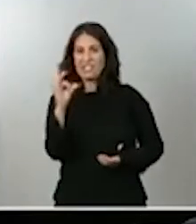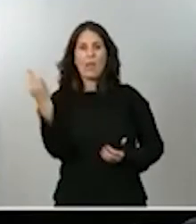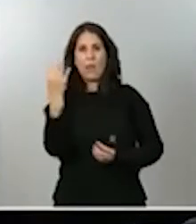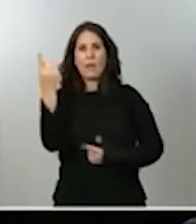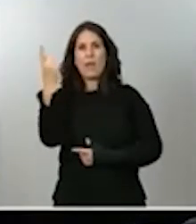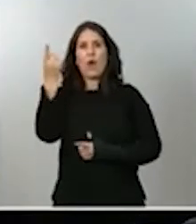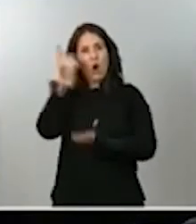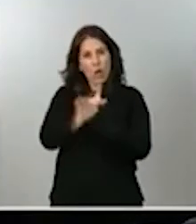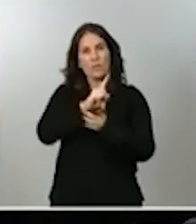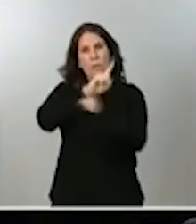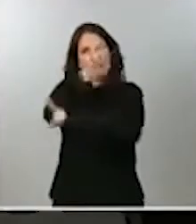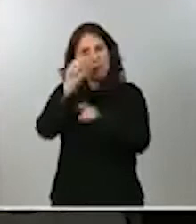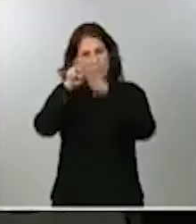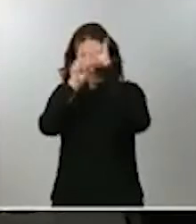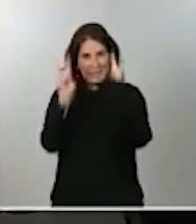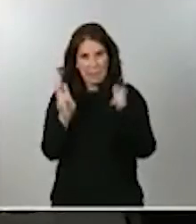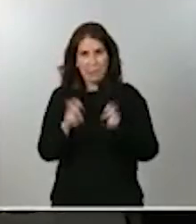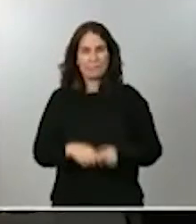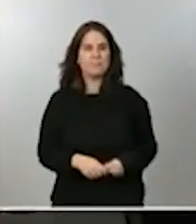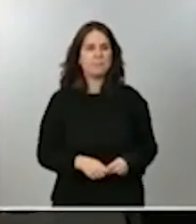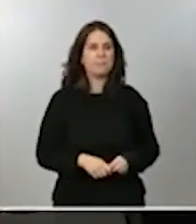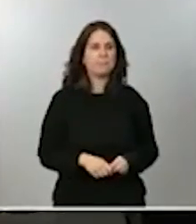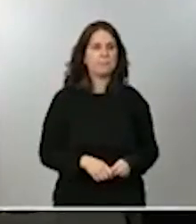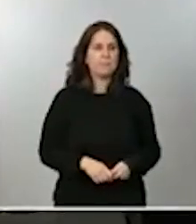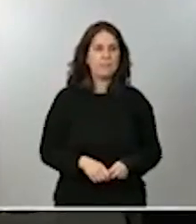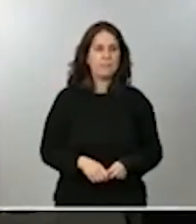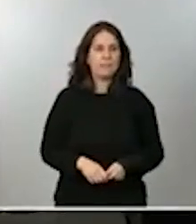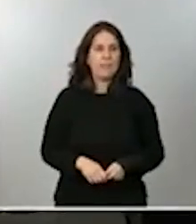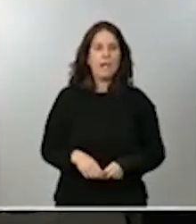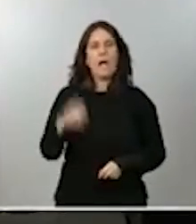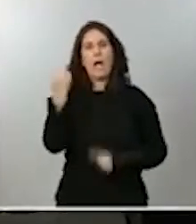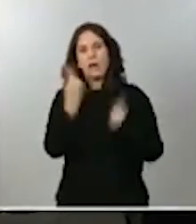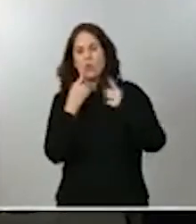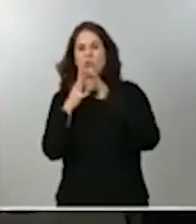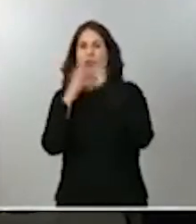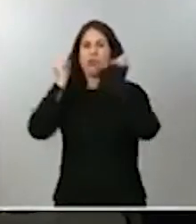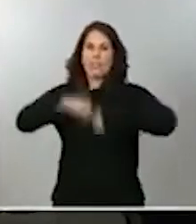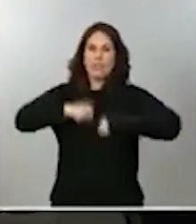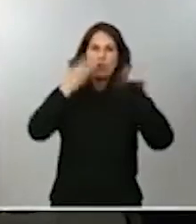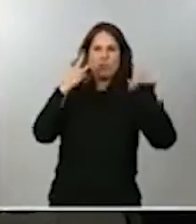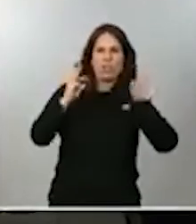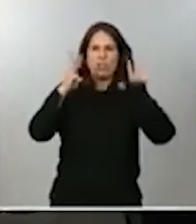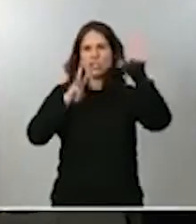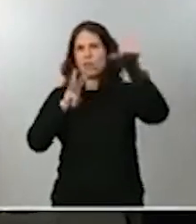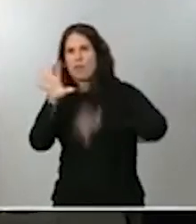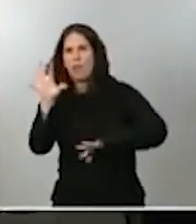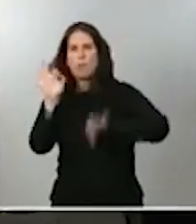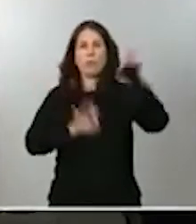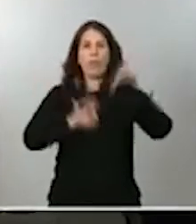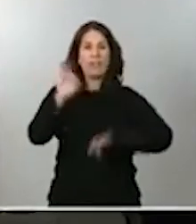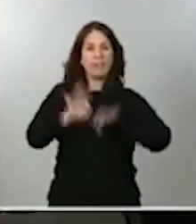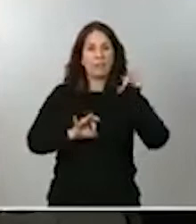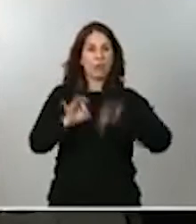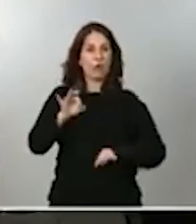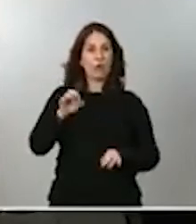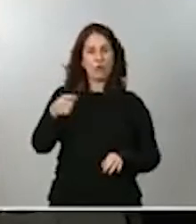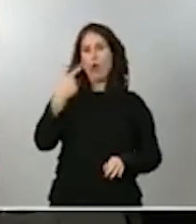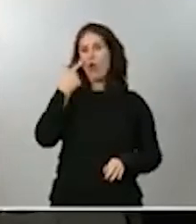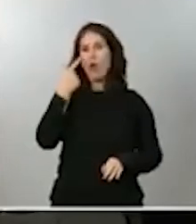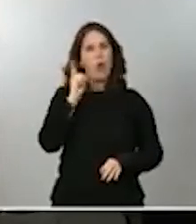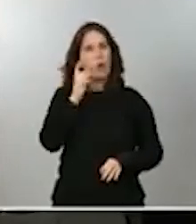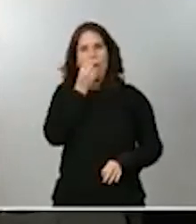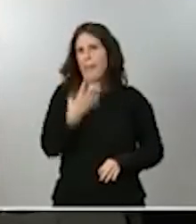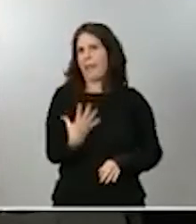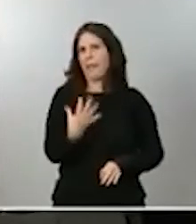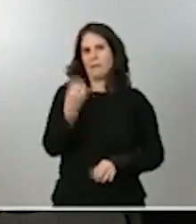este tema? ¿Había consensos como que un 80 o un 85% no ven bien la figura de que el